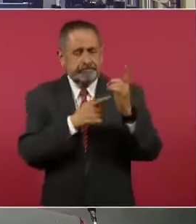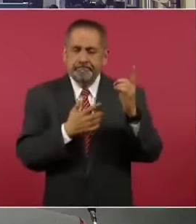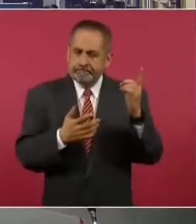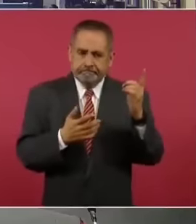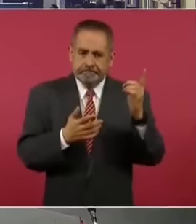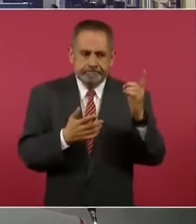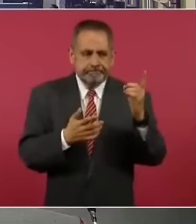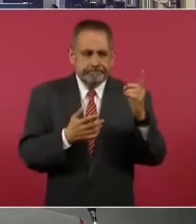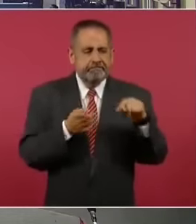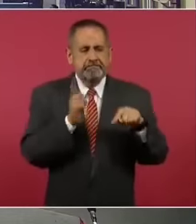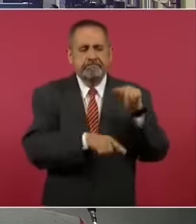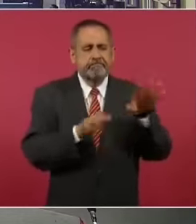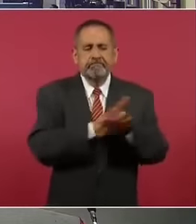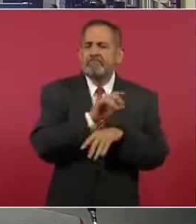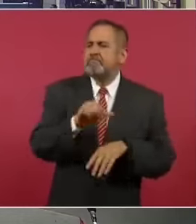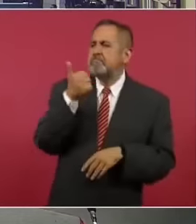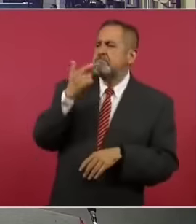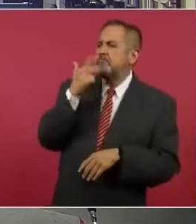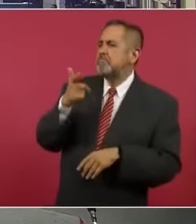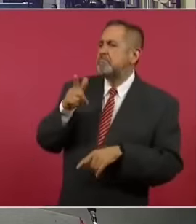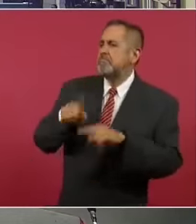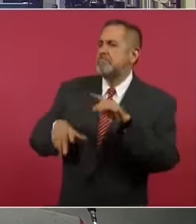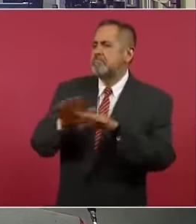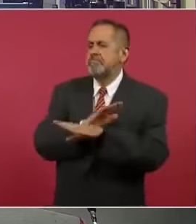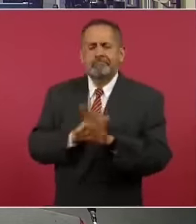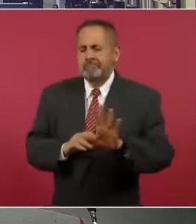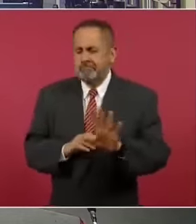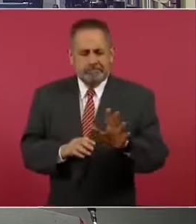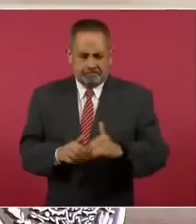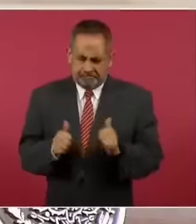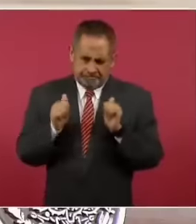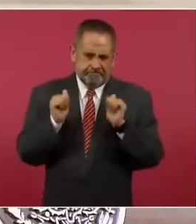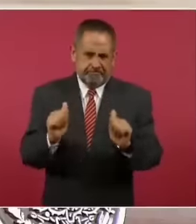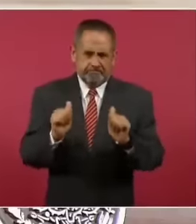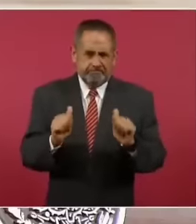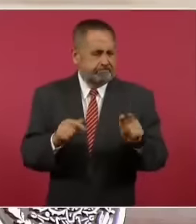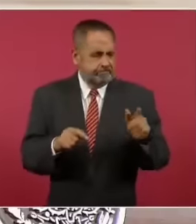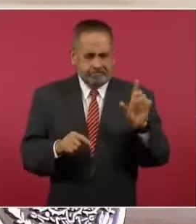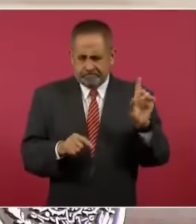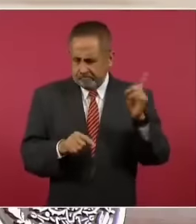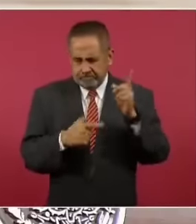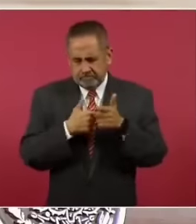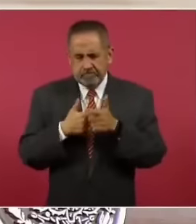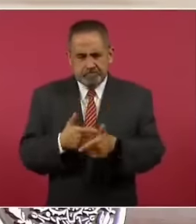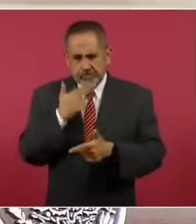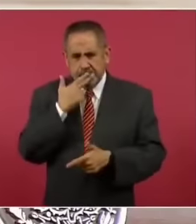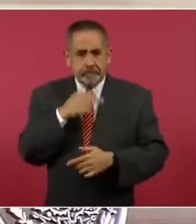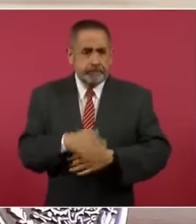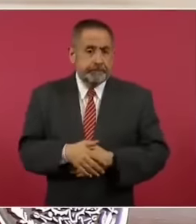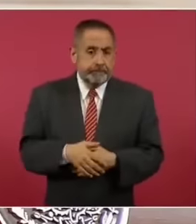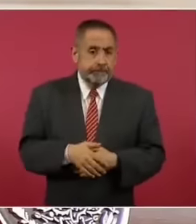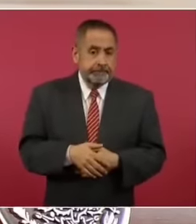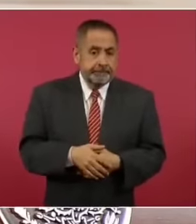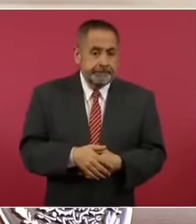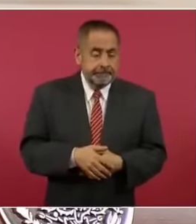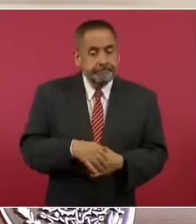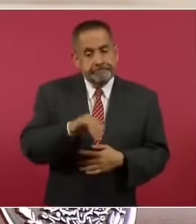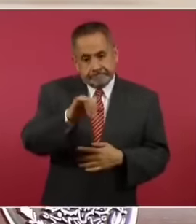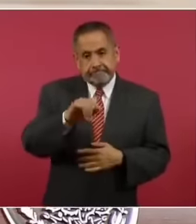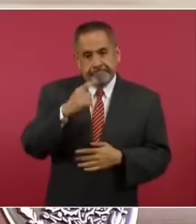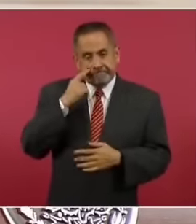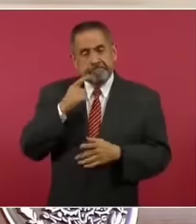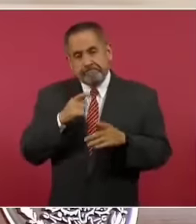vamos nosotros a correr riesgos, sí se está dando una situación